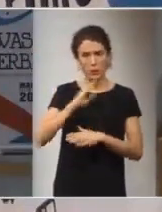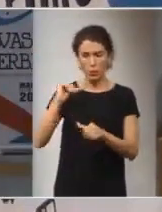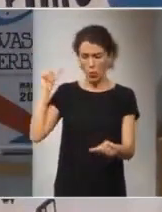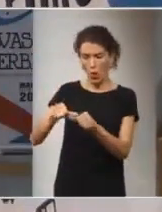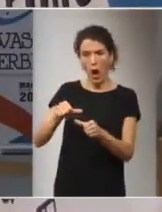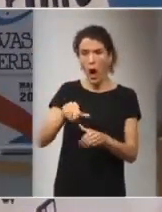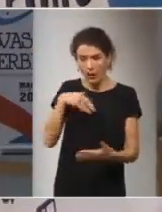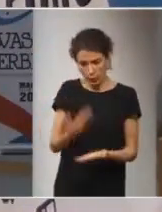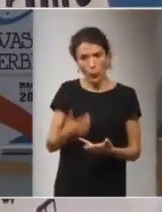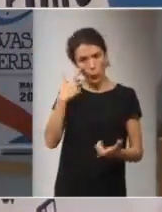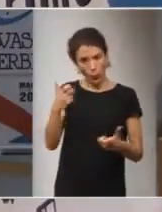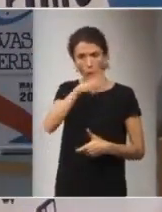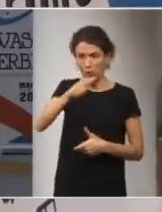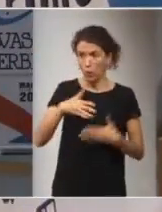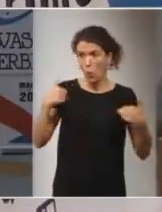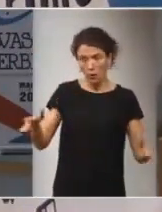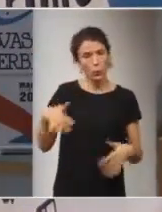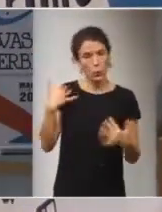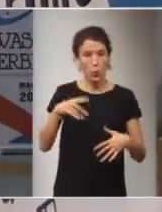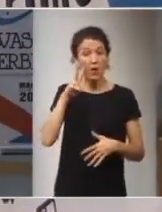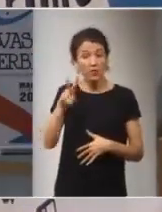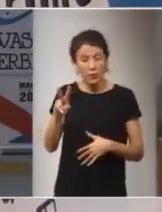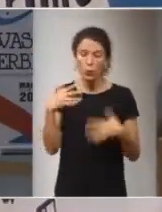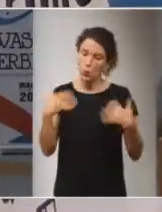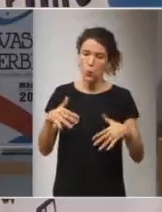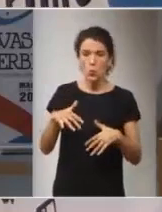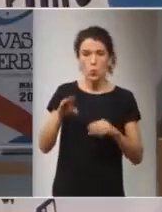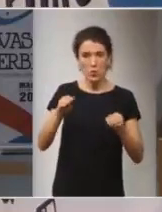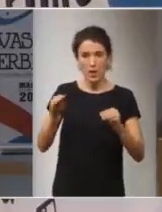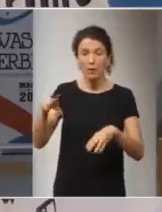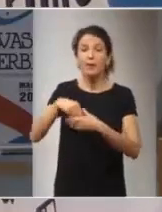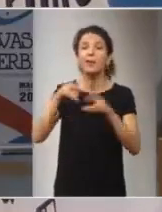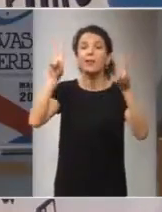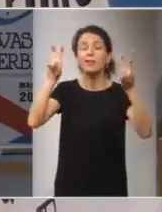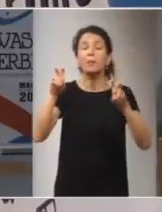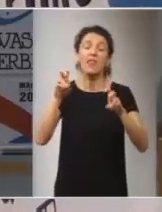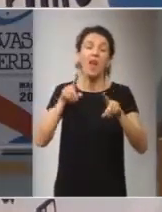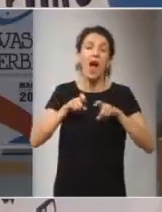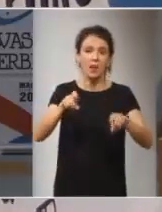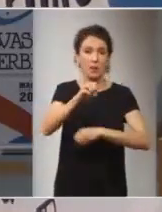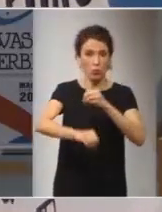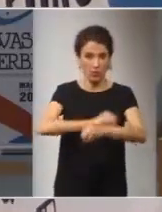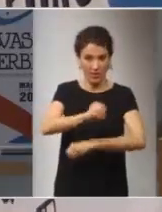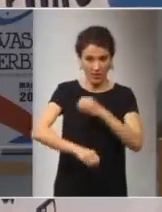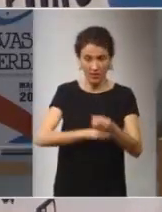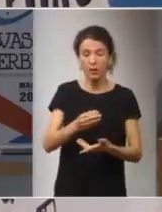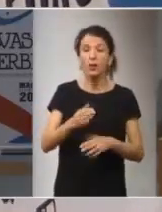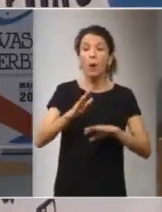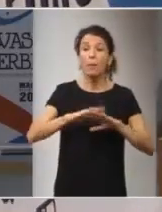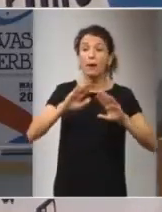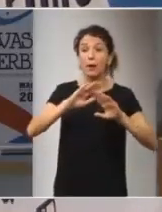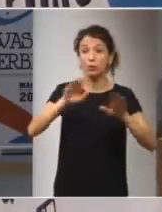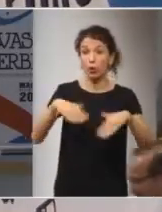años para cualquier persona que haya prestado atención en los temas de las armas nucleares. Para que todos